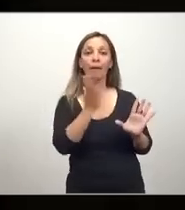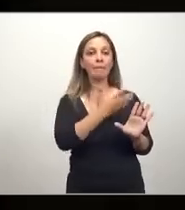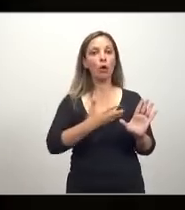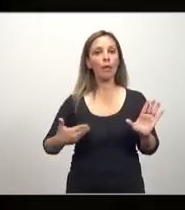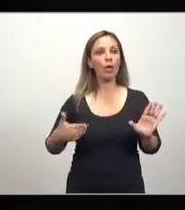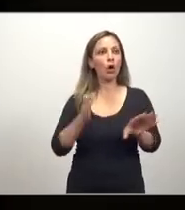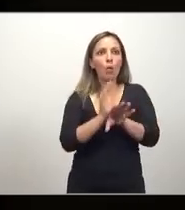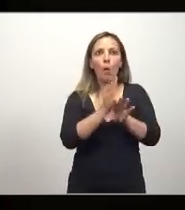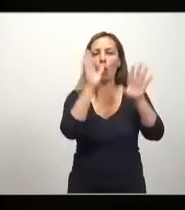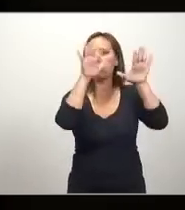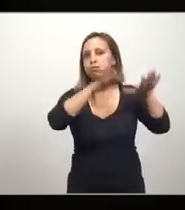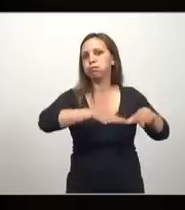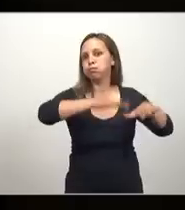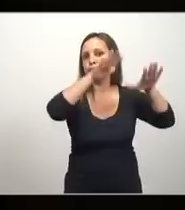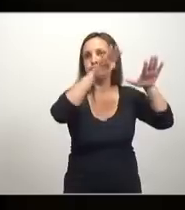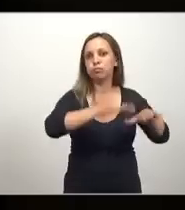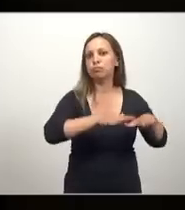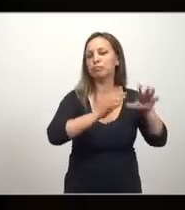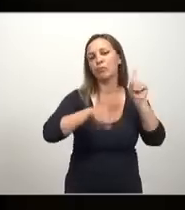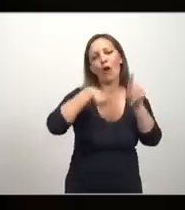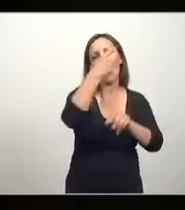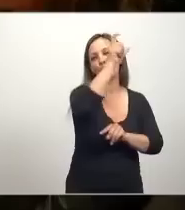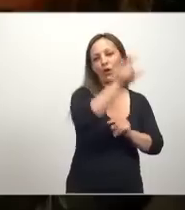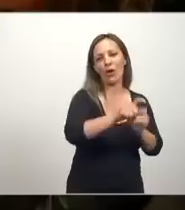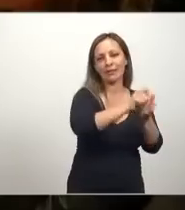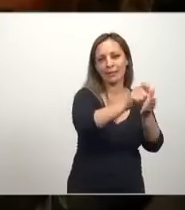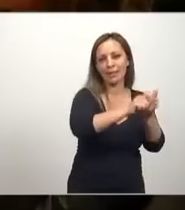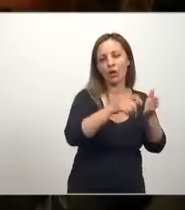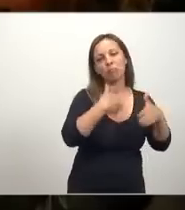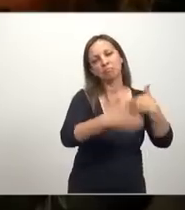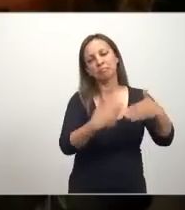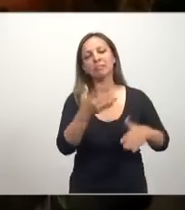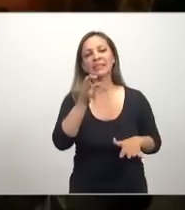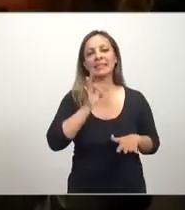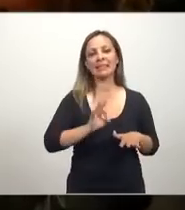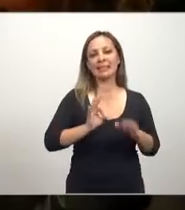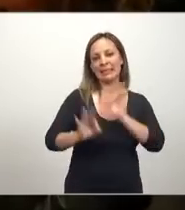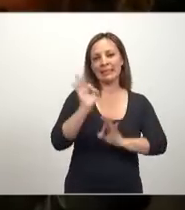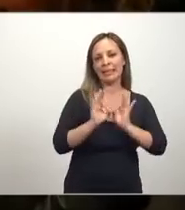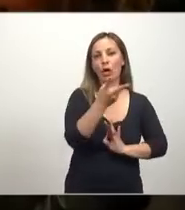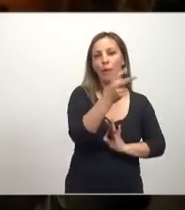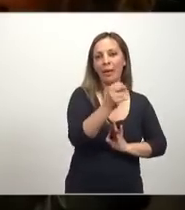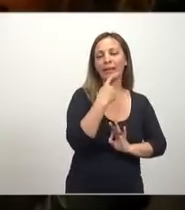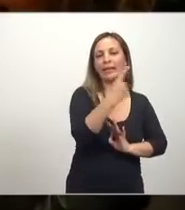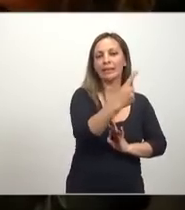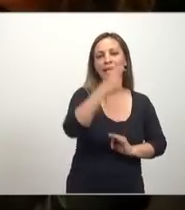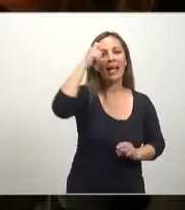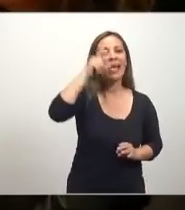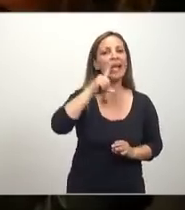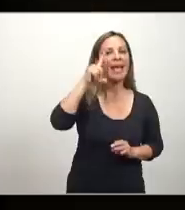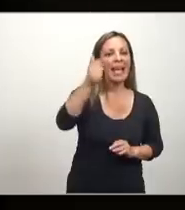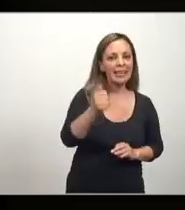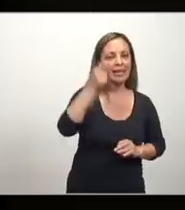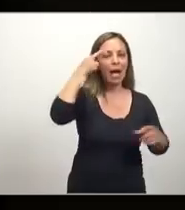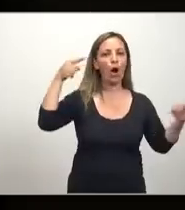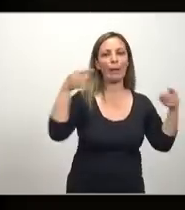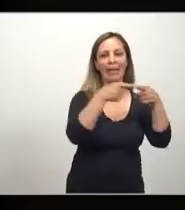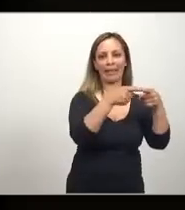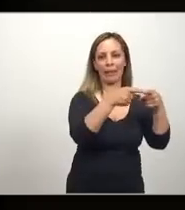En Ryan Ayn Rand, ya en el siglo XX, construye lo que se llama la ética objetivista,